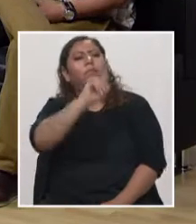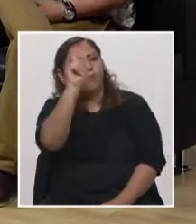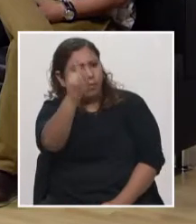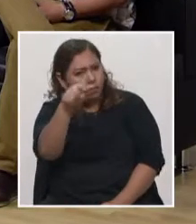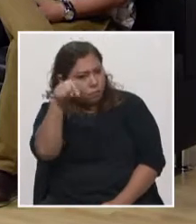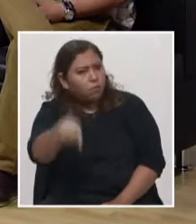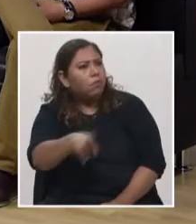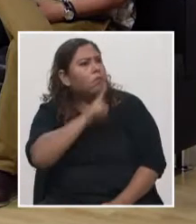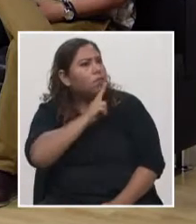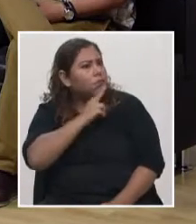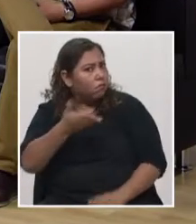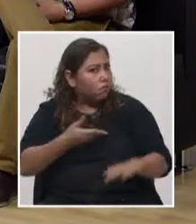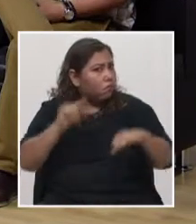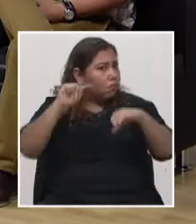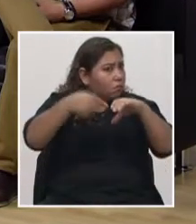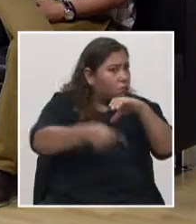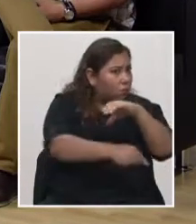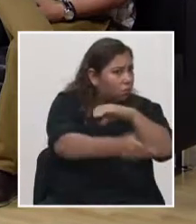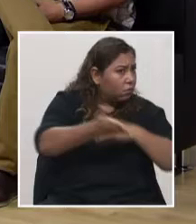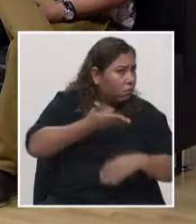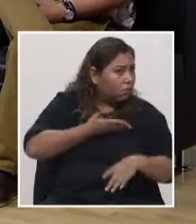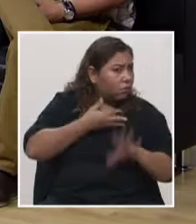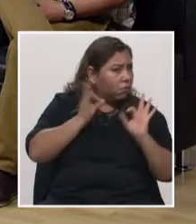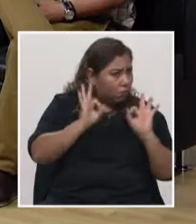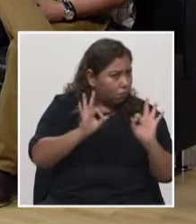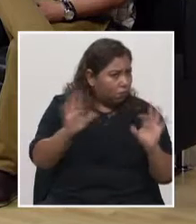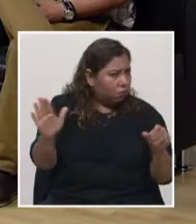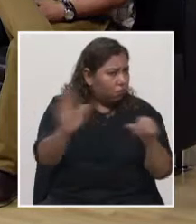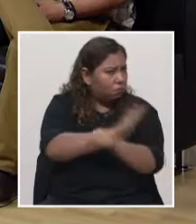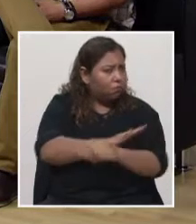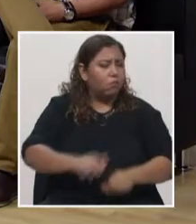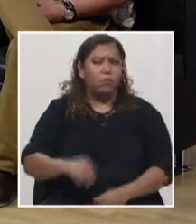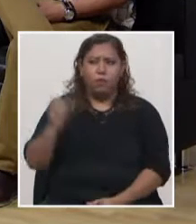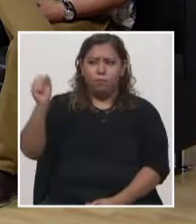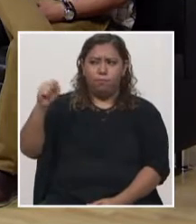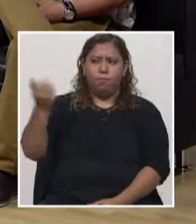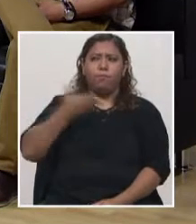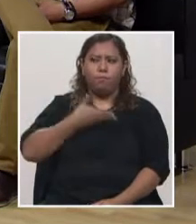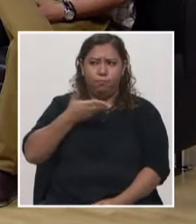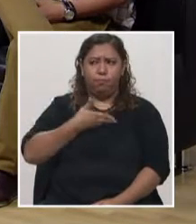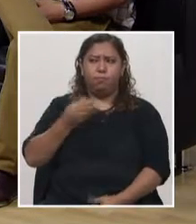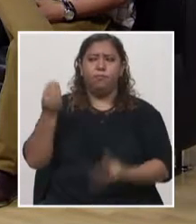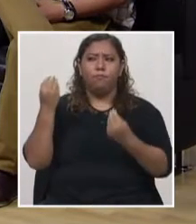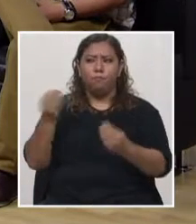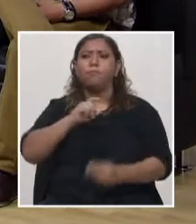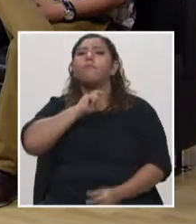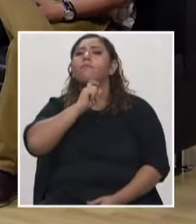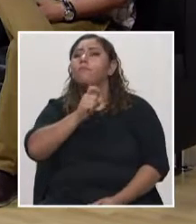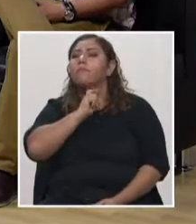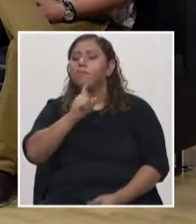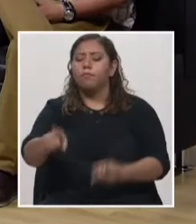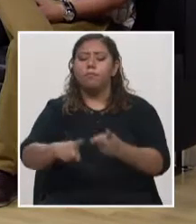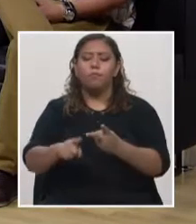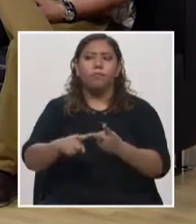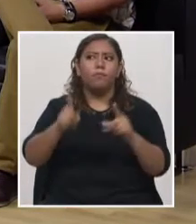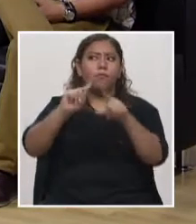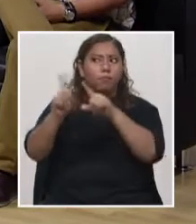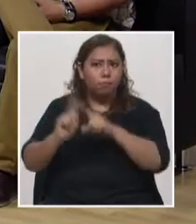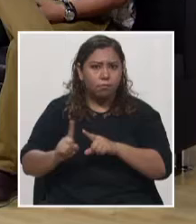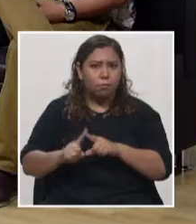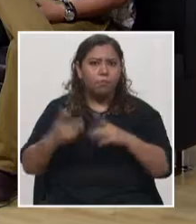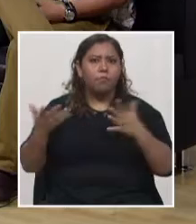interesante en el tema minero, en el tema específicamente de recursos minerales industriales y recursos minerales metálicos.